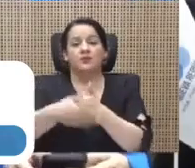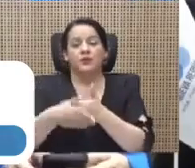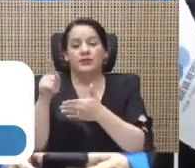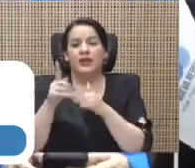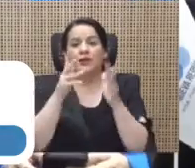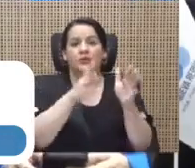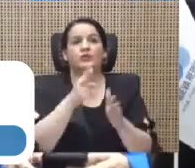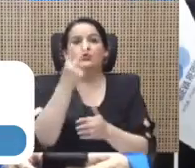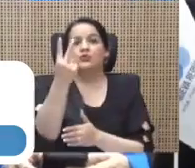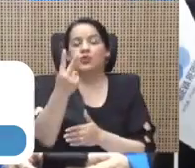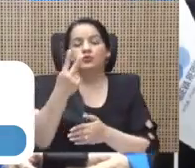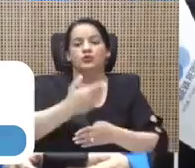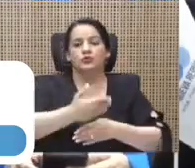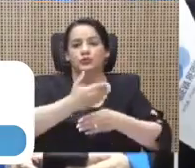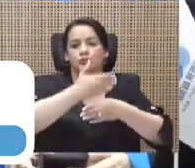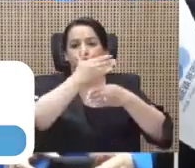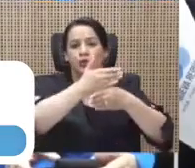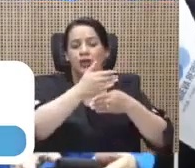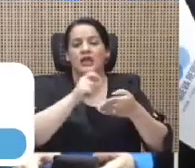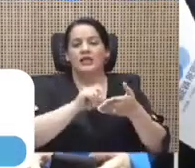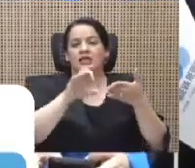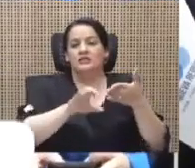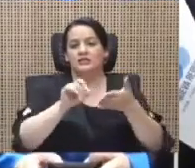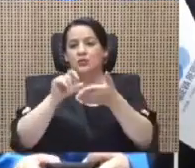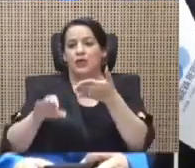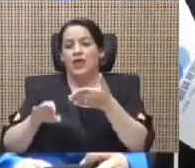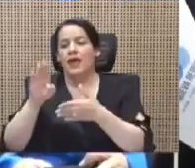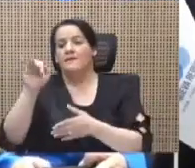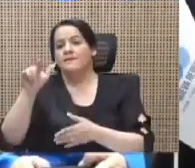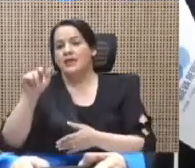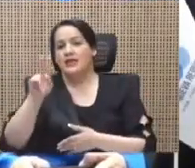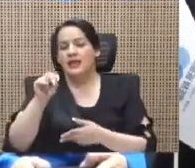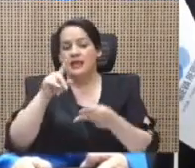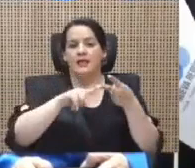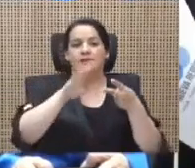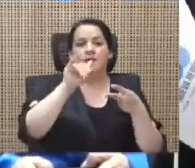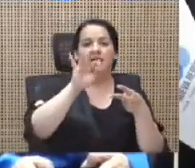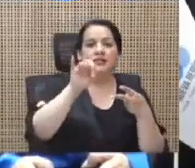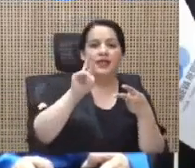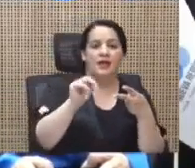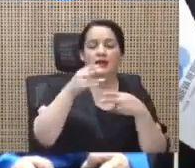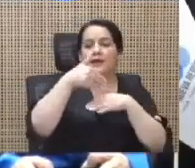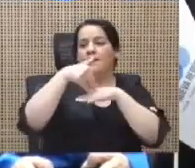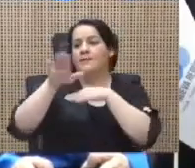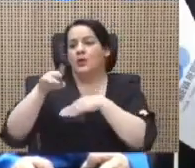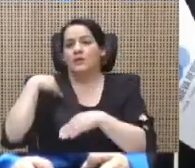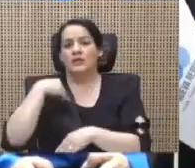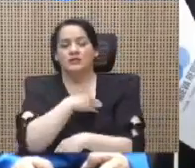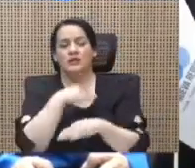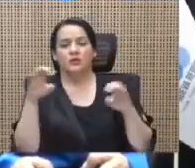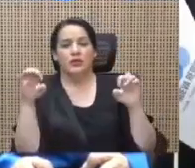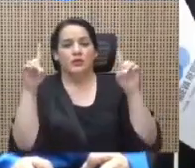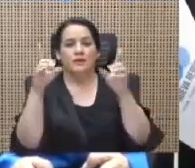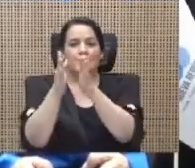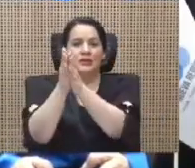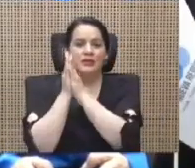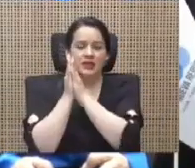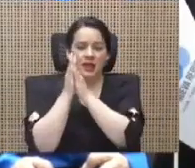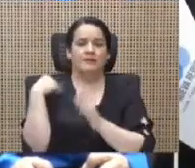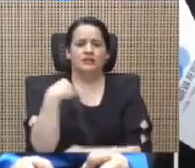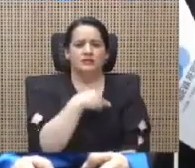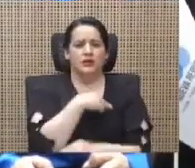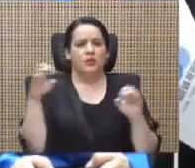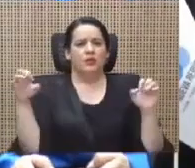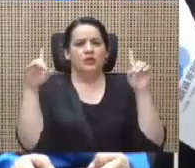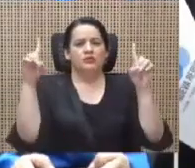de las dos obras de Belén y de Batán. Vamos a enviarlo al Ministerio de Educación. Vamos a pedirle al Ministerio de Educación que nos responda por qué